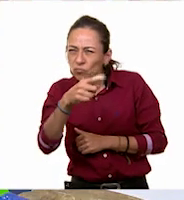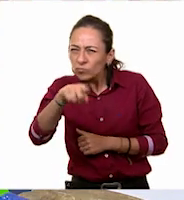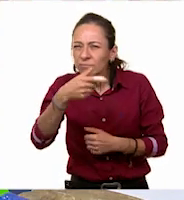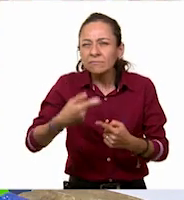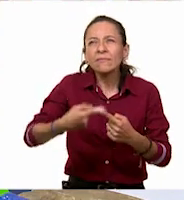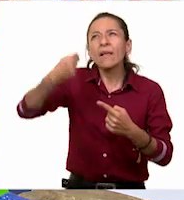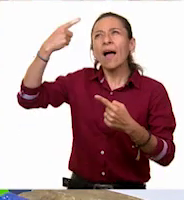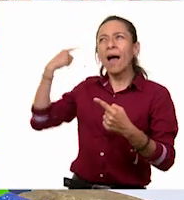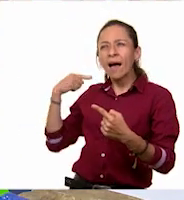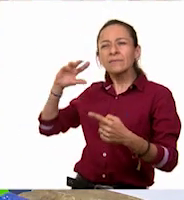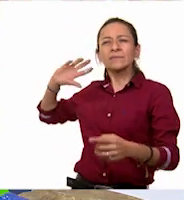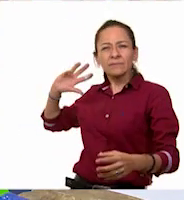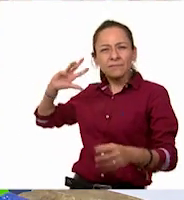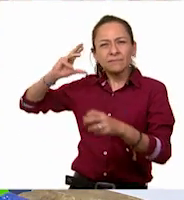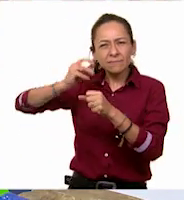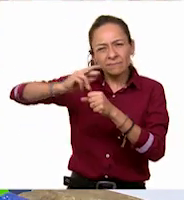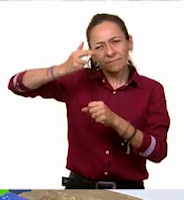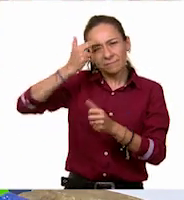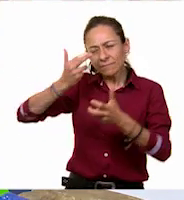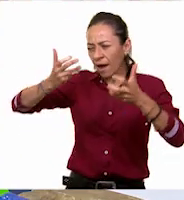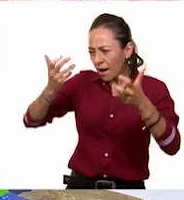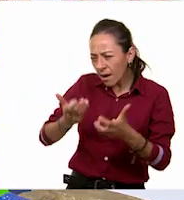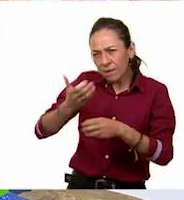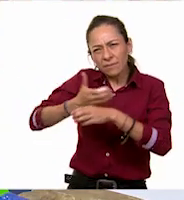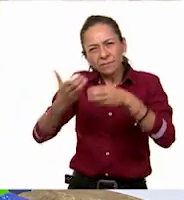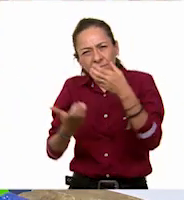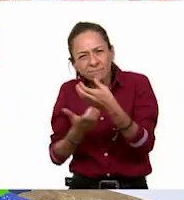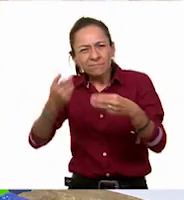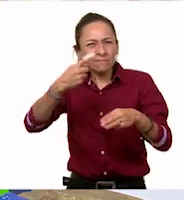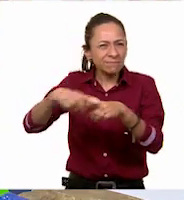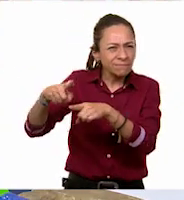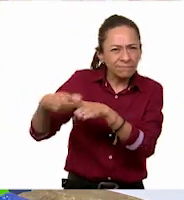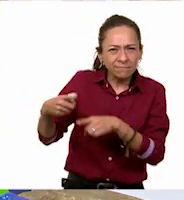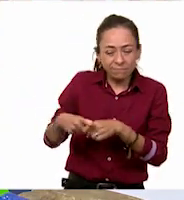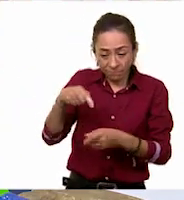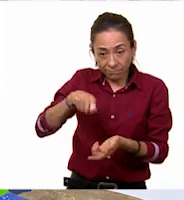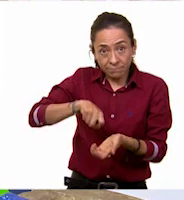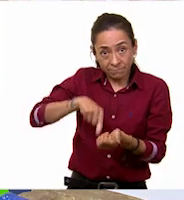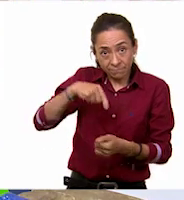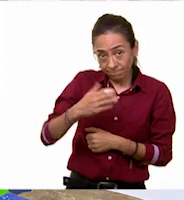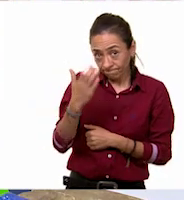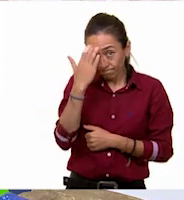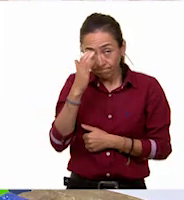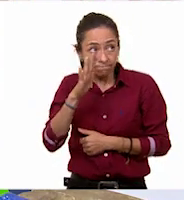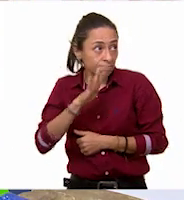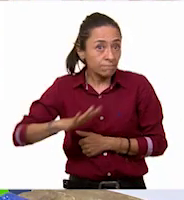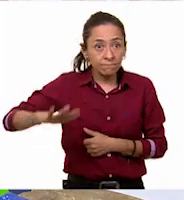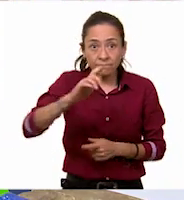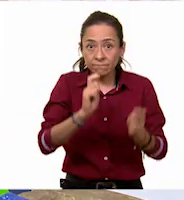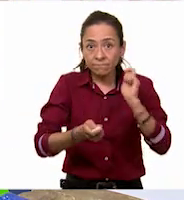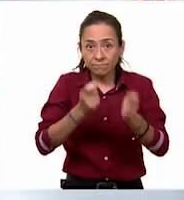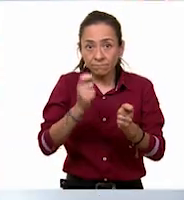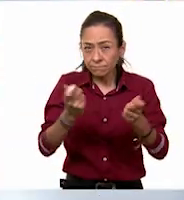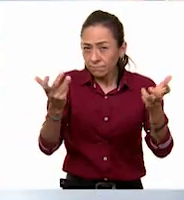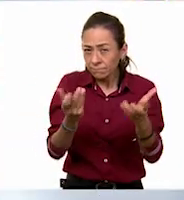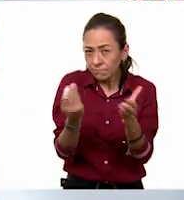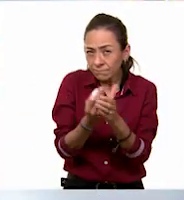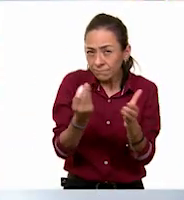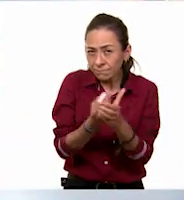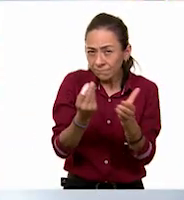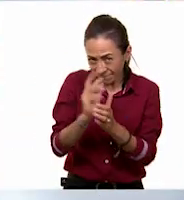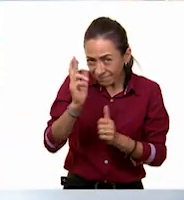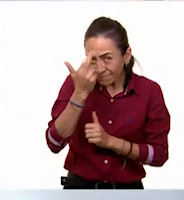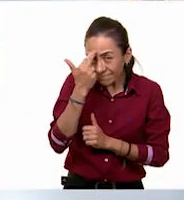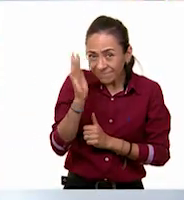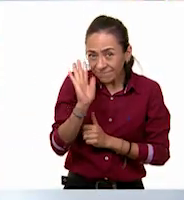qué materiales tienen de lo que han aprendido en sus clases de conocimiento del medio. En este caso, miren, voy a ir explicándoles